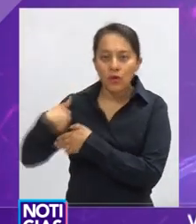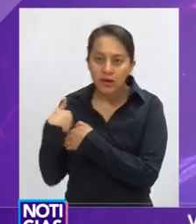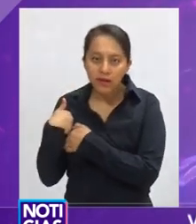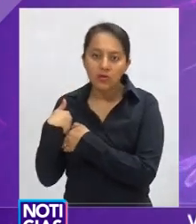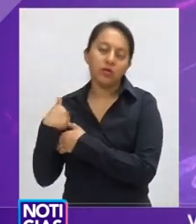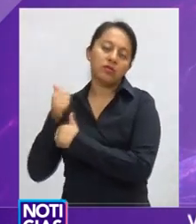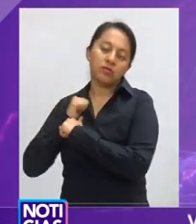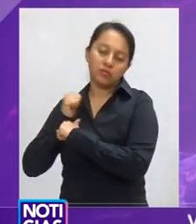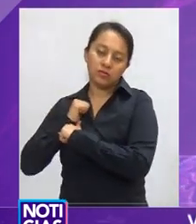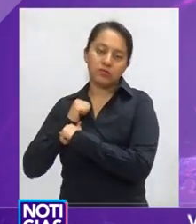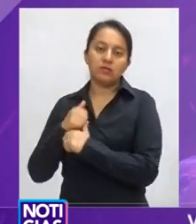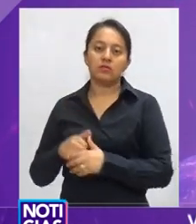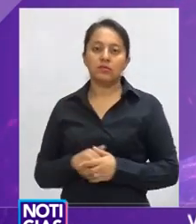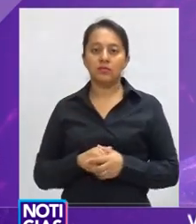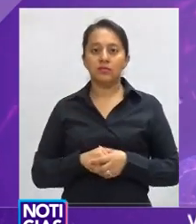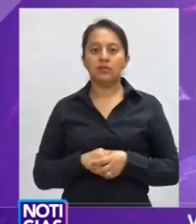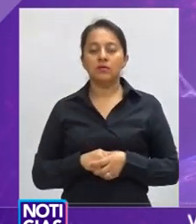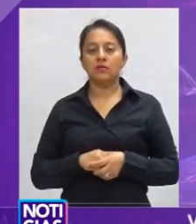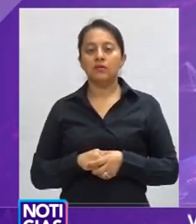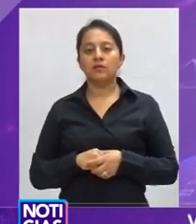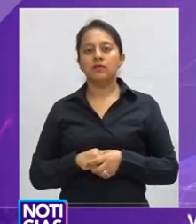Informo para Noticias RTQ, Viviana Ávila.